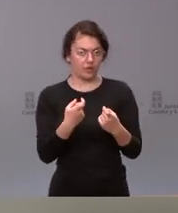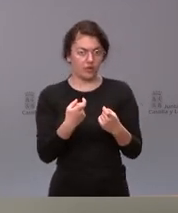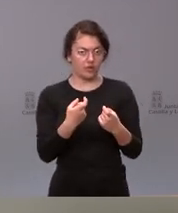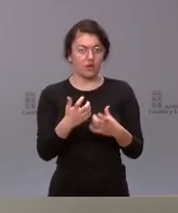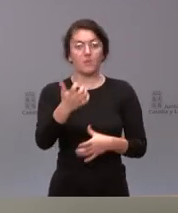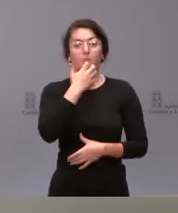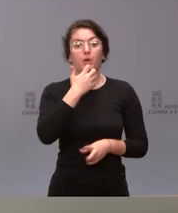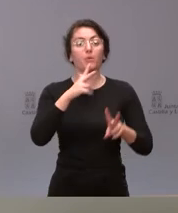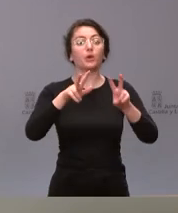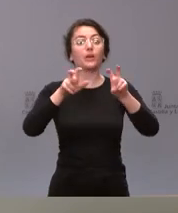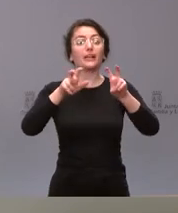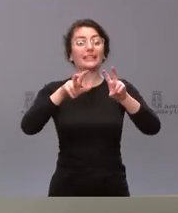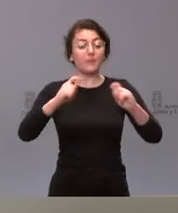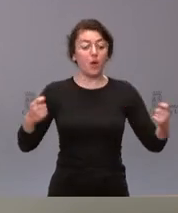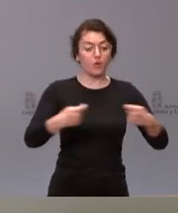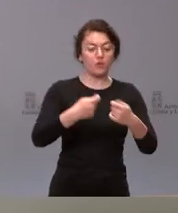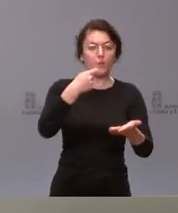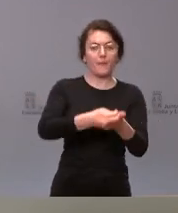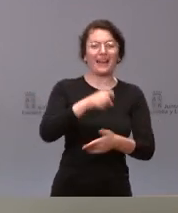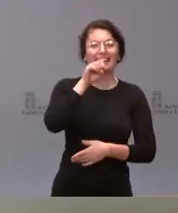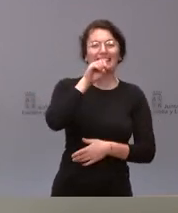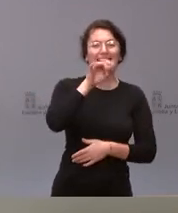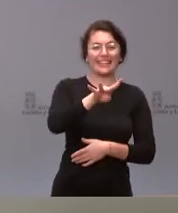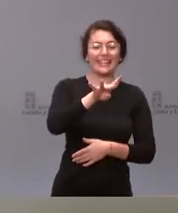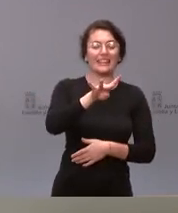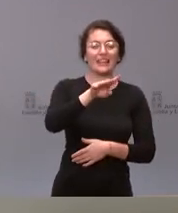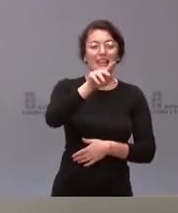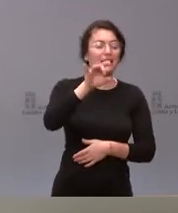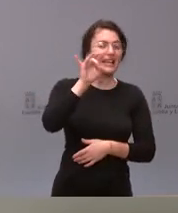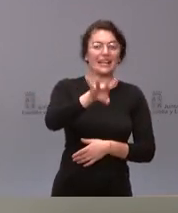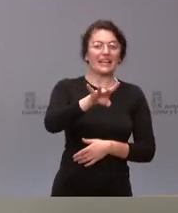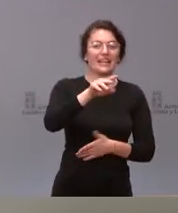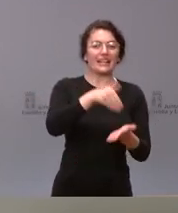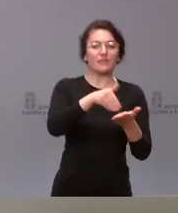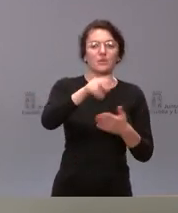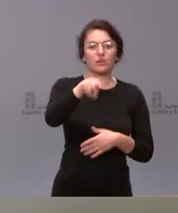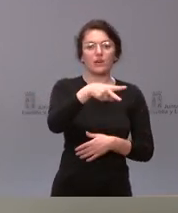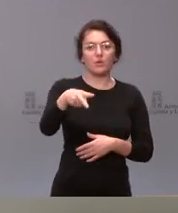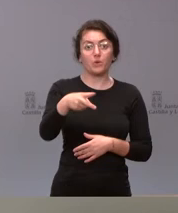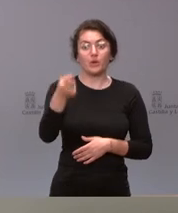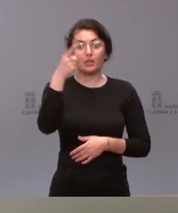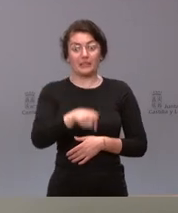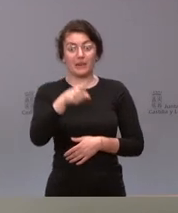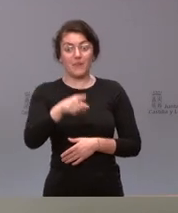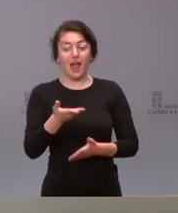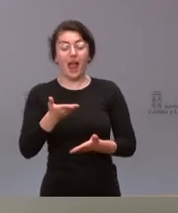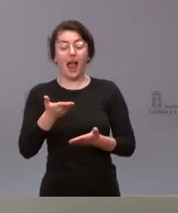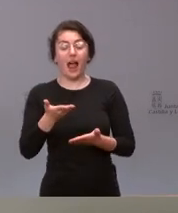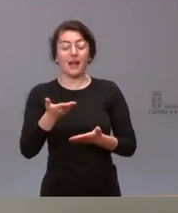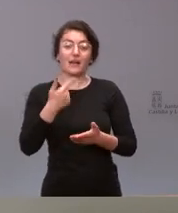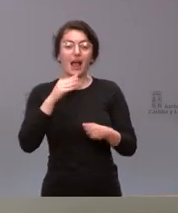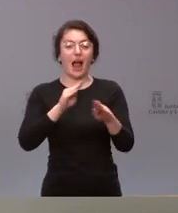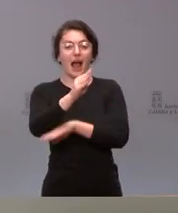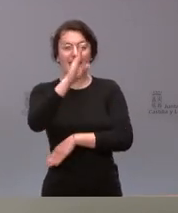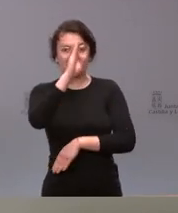conciertos pagamos 15 millones de euros y en materia de las ayudas directas que se dan a las familias en relación a este asunto otros 15 millones de euros por tanto